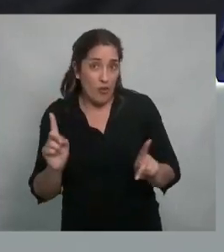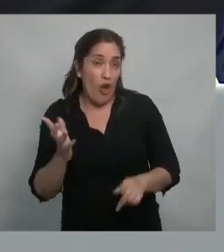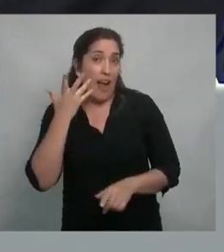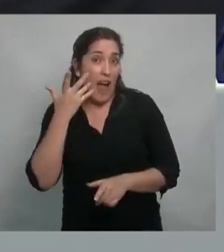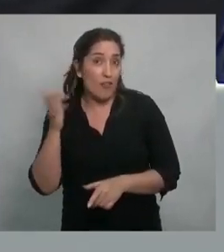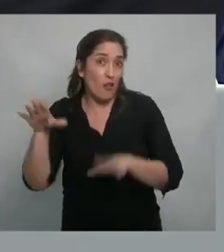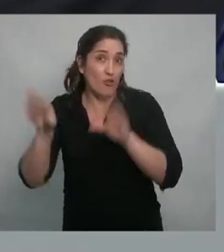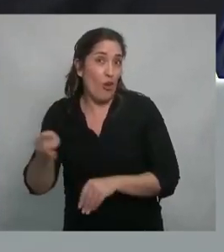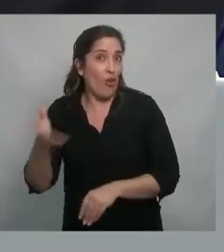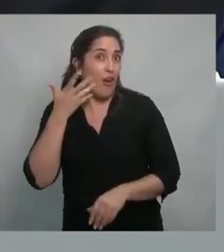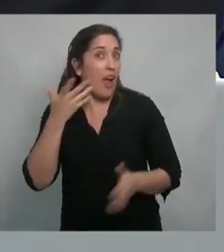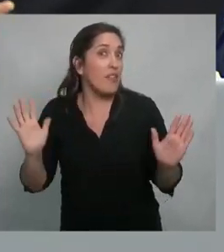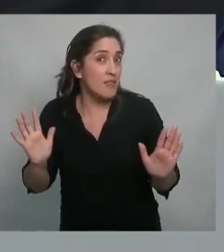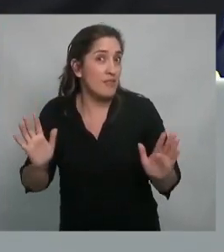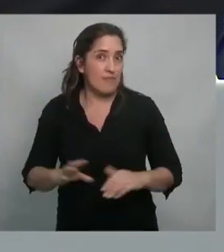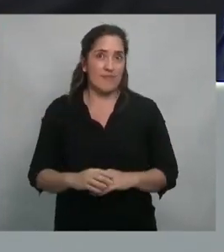todos gatos.